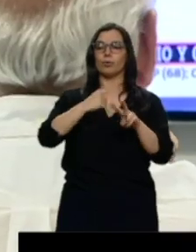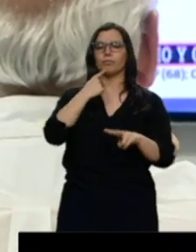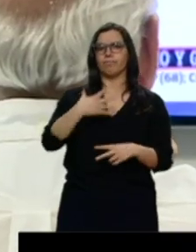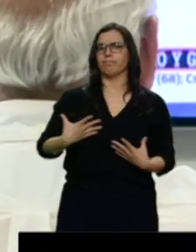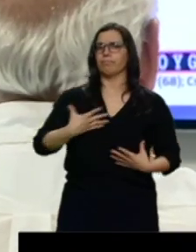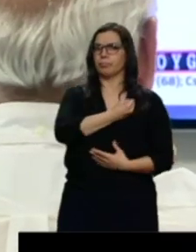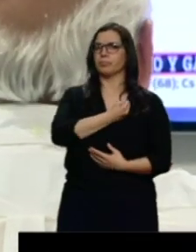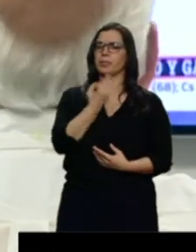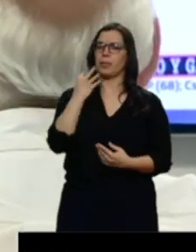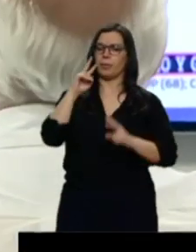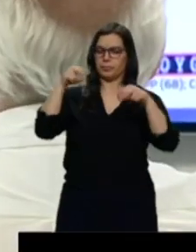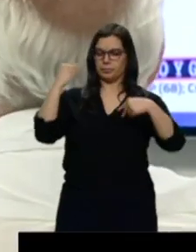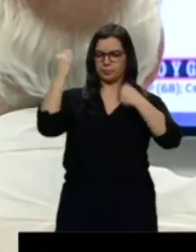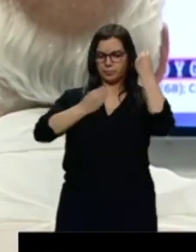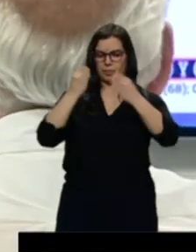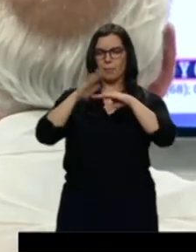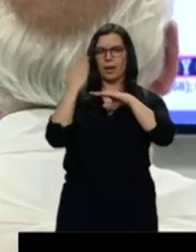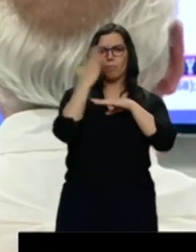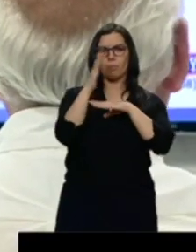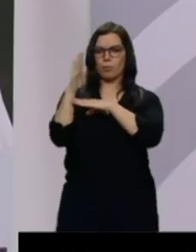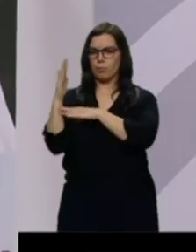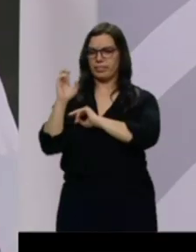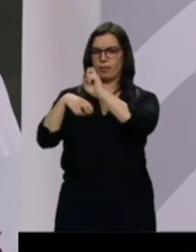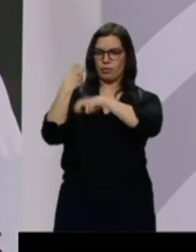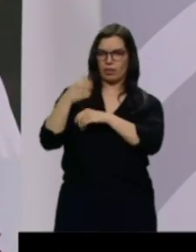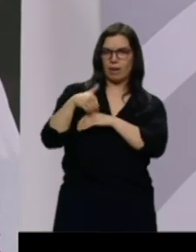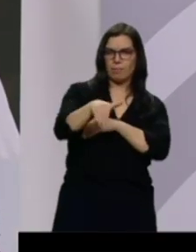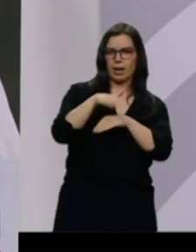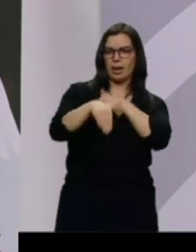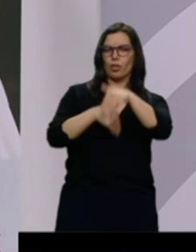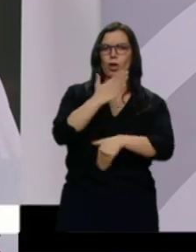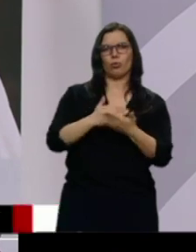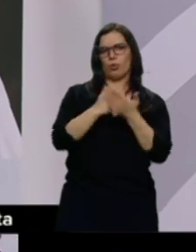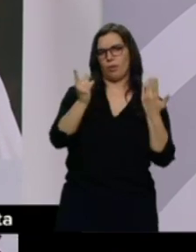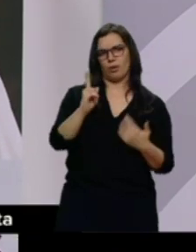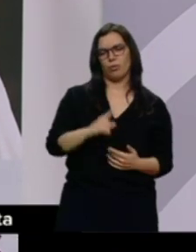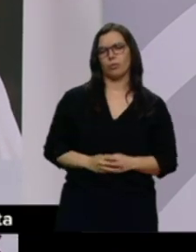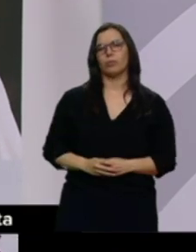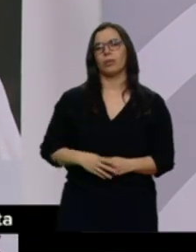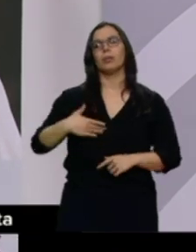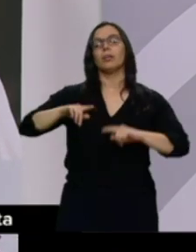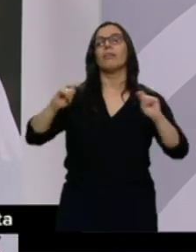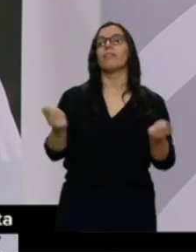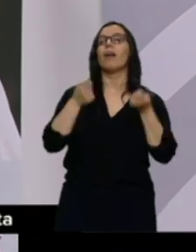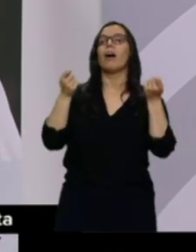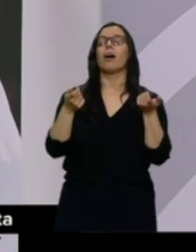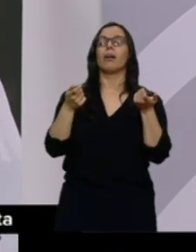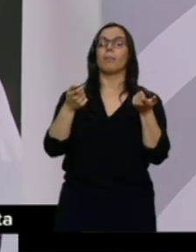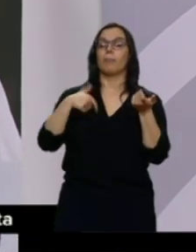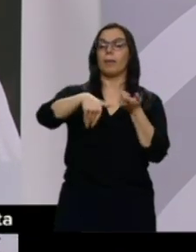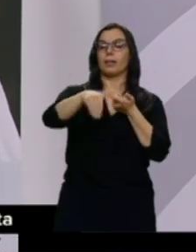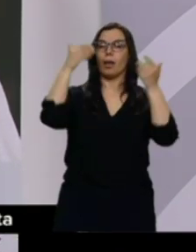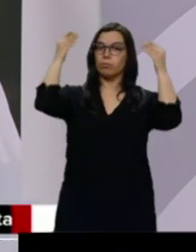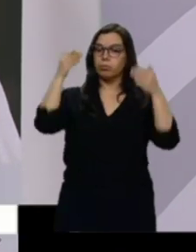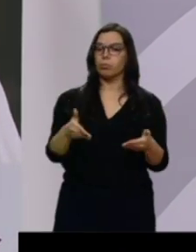para cambiar las propuestas para las elecciones autonómicas. Va a favorecer el hecho de que la campaña autonómica se centre en Castilla y León, dejando